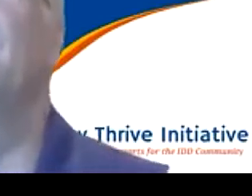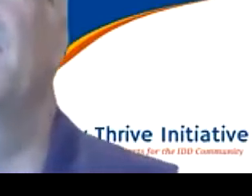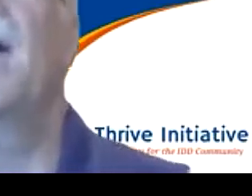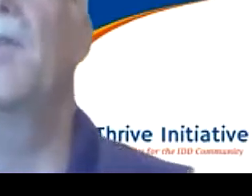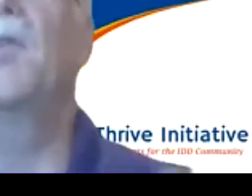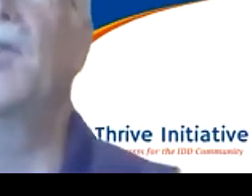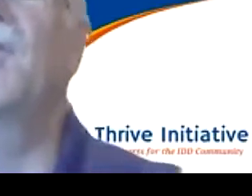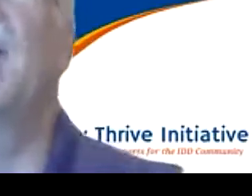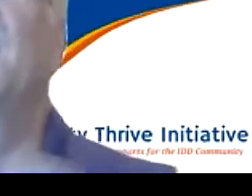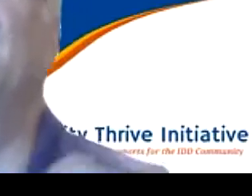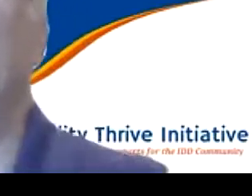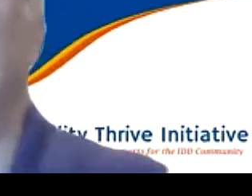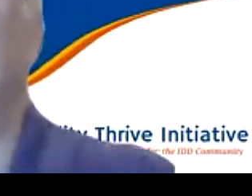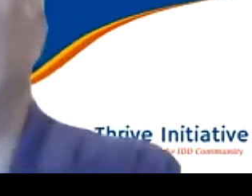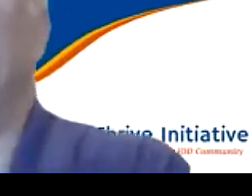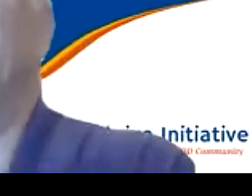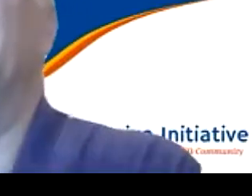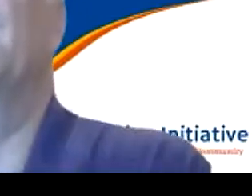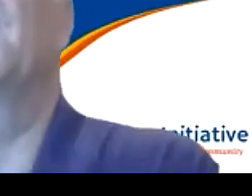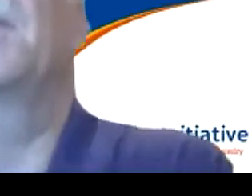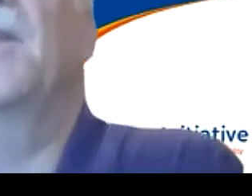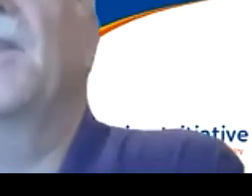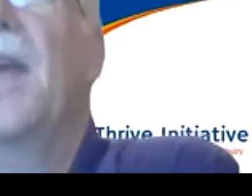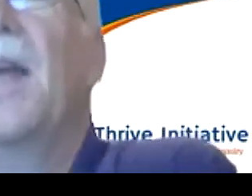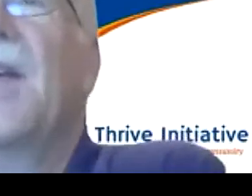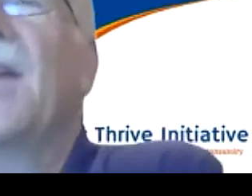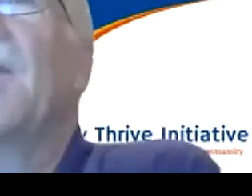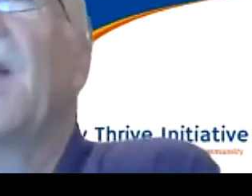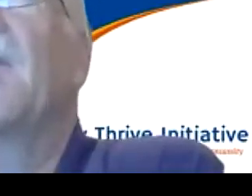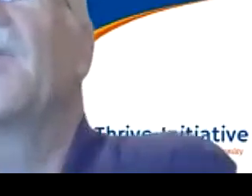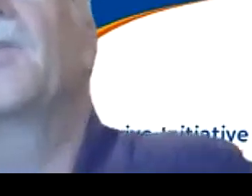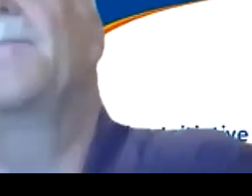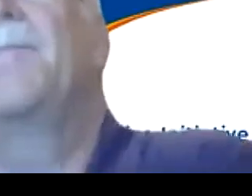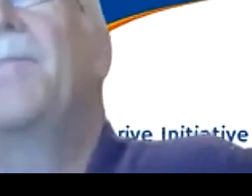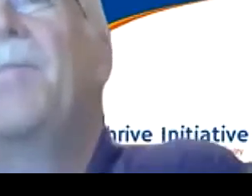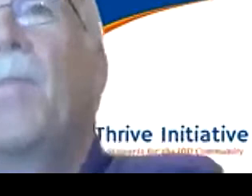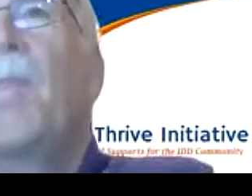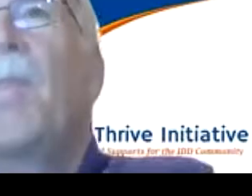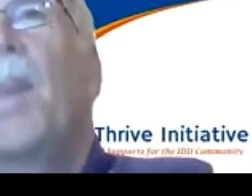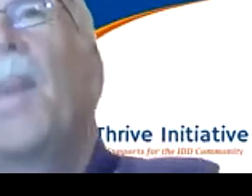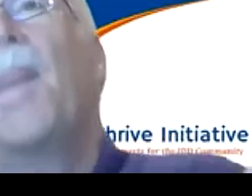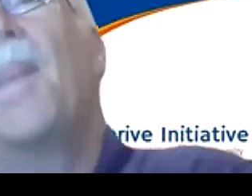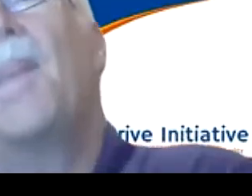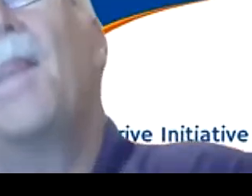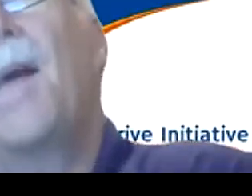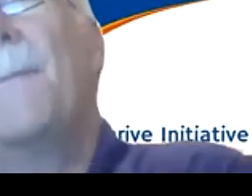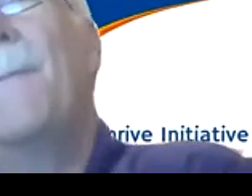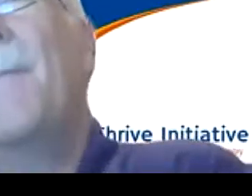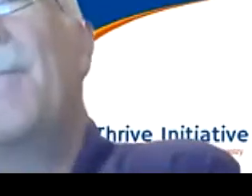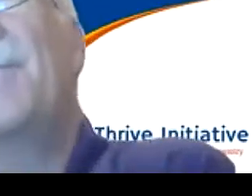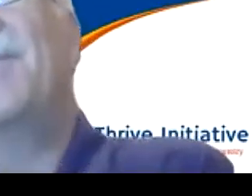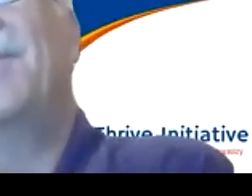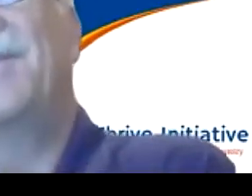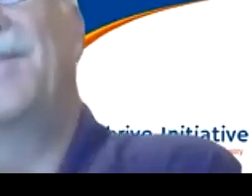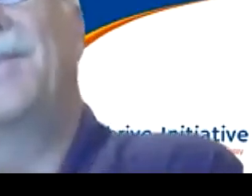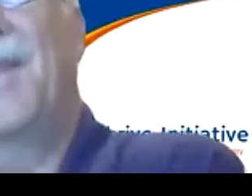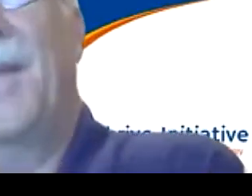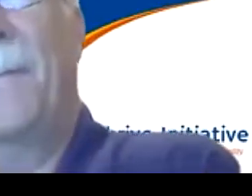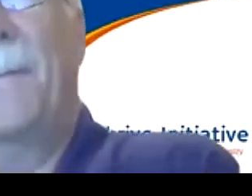residenciales que no estén bajo su autoridad? ¿Cómo ha podido cerrar esas brechas o construir esas puentes?